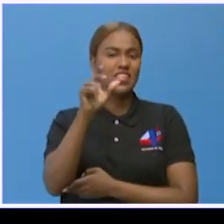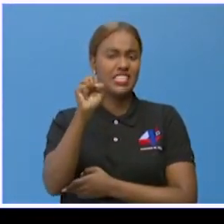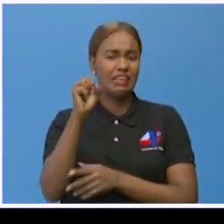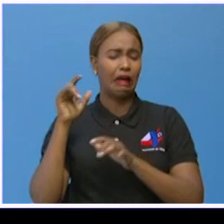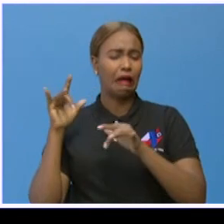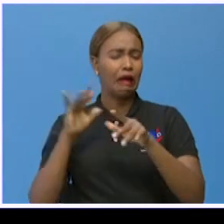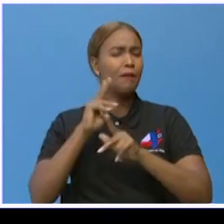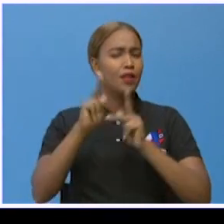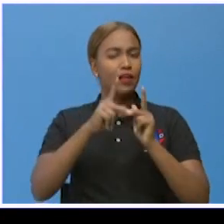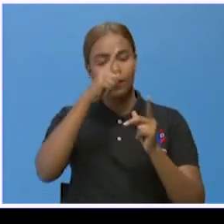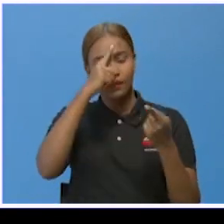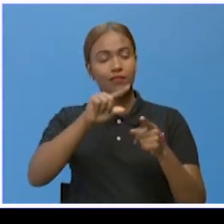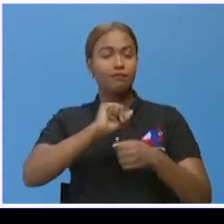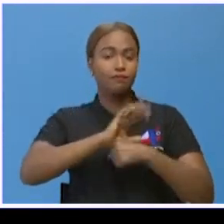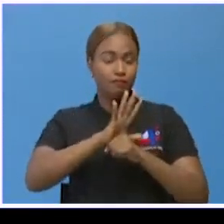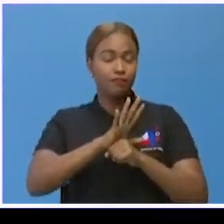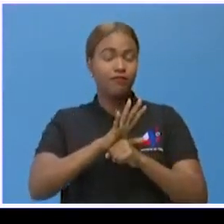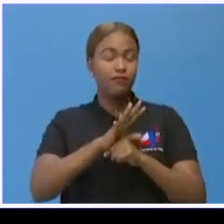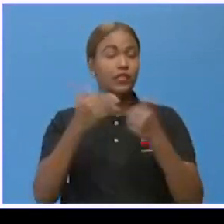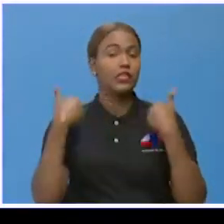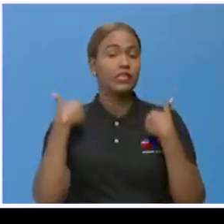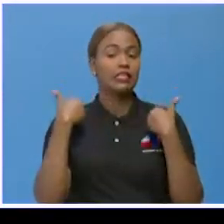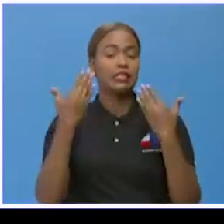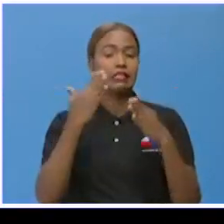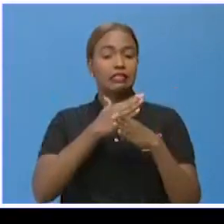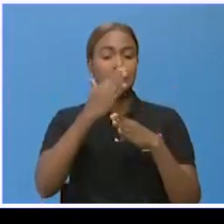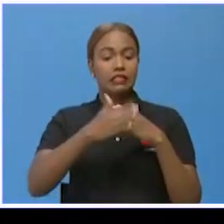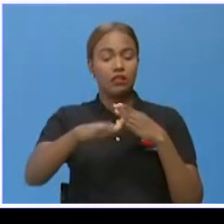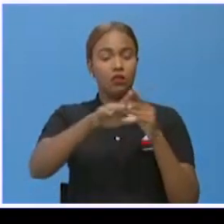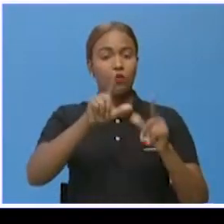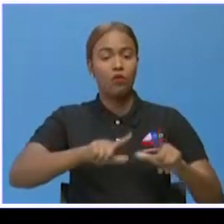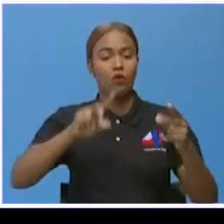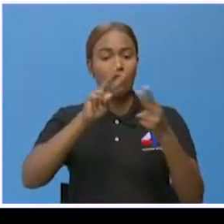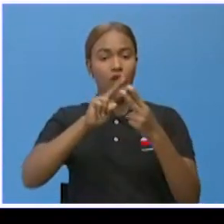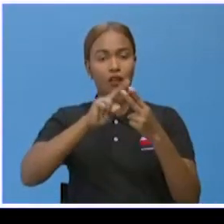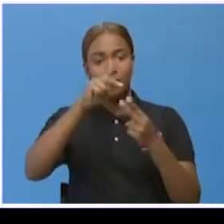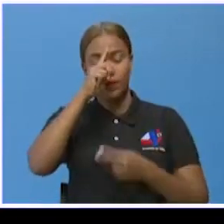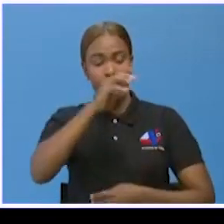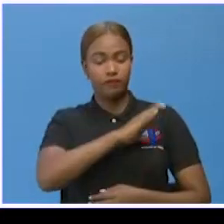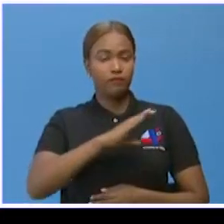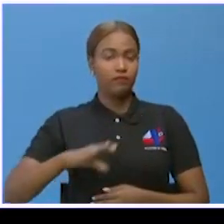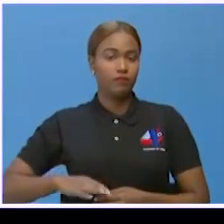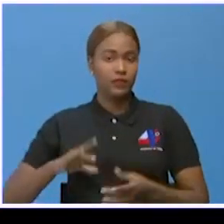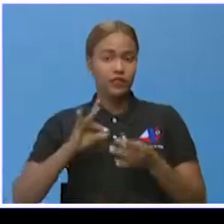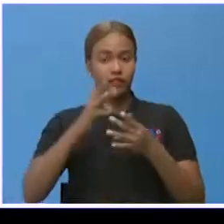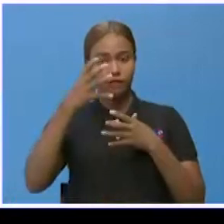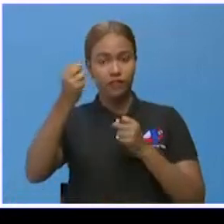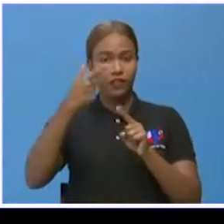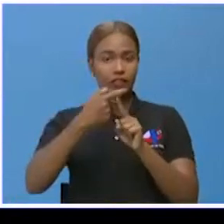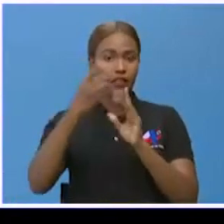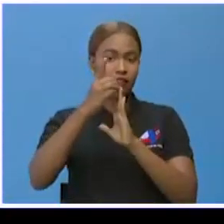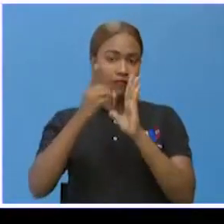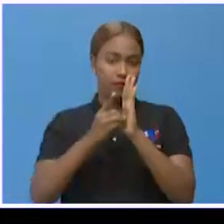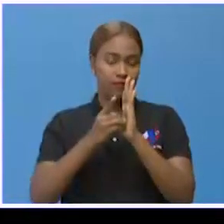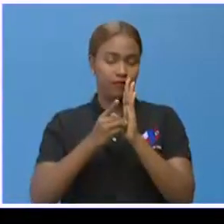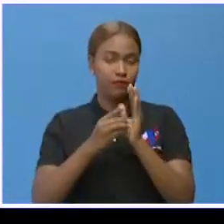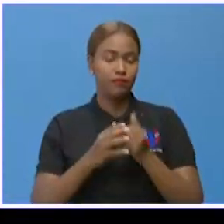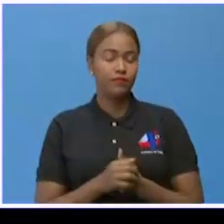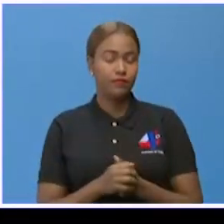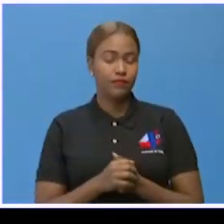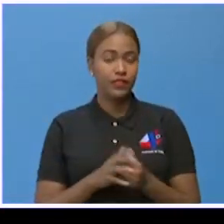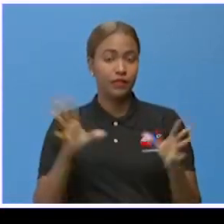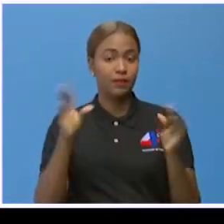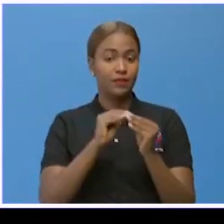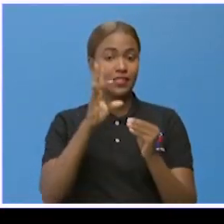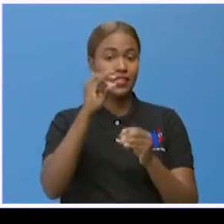motivo de la pandemia COVID-19, que finaliza en el lugar conocido como el Cristo de la fe de Dajabón. Más de